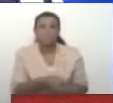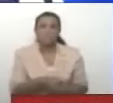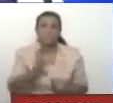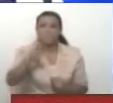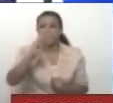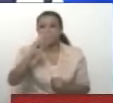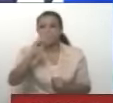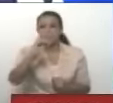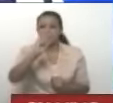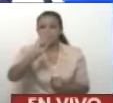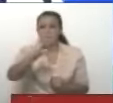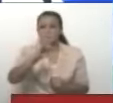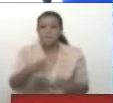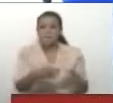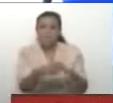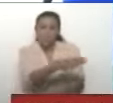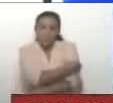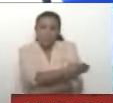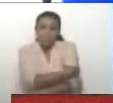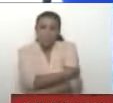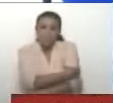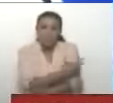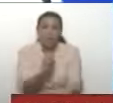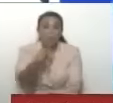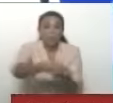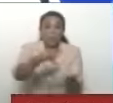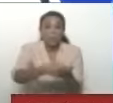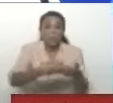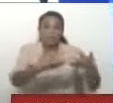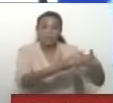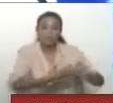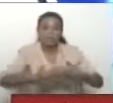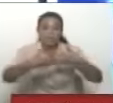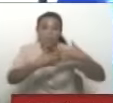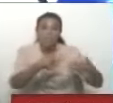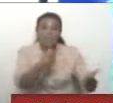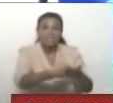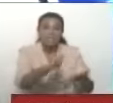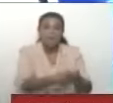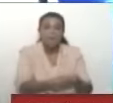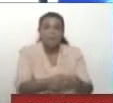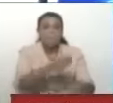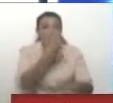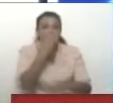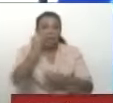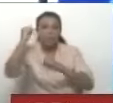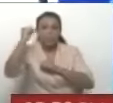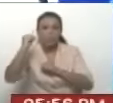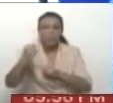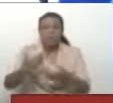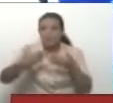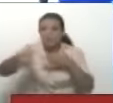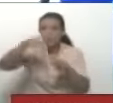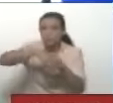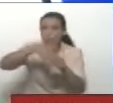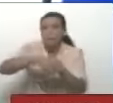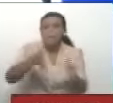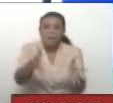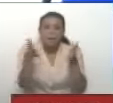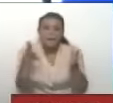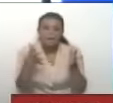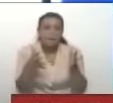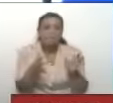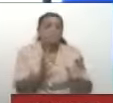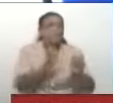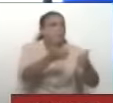Primicia de la derecha venezolana. Lo financian con billete de la CIA. Maduro sobre las elecciones. Vamos a ganar por las